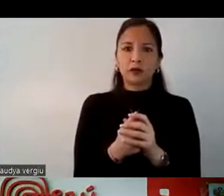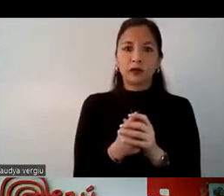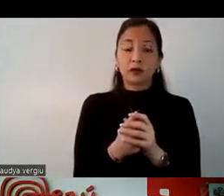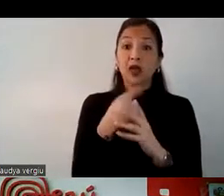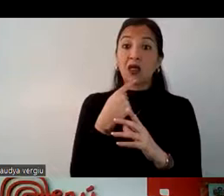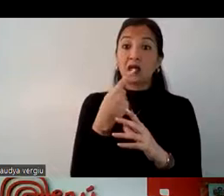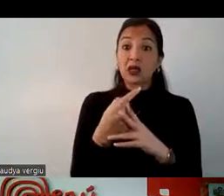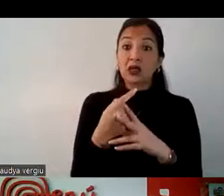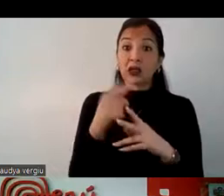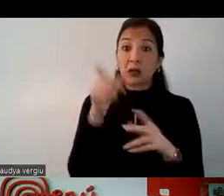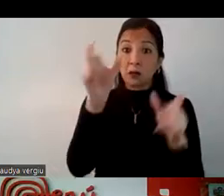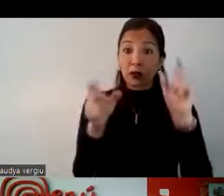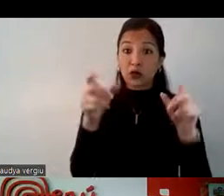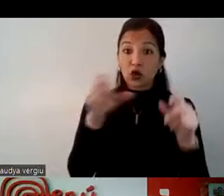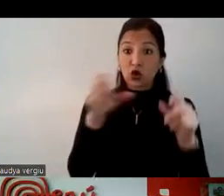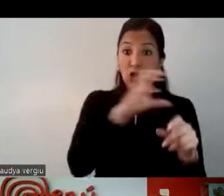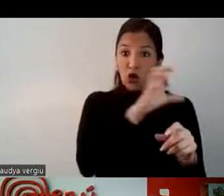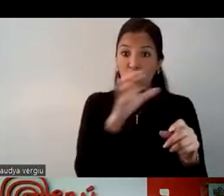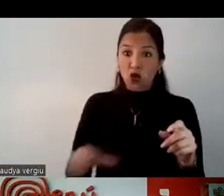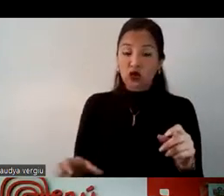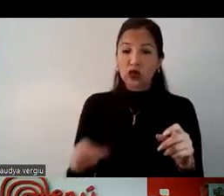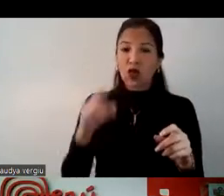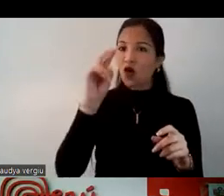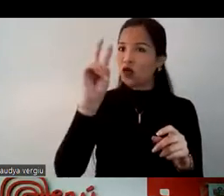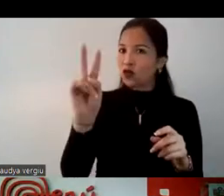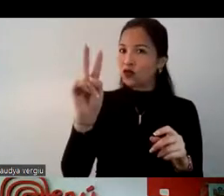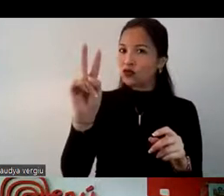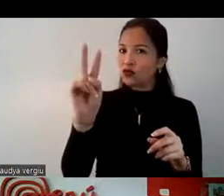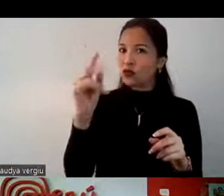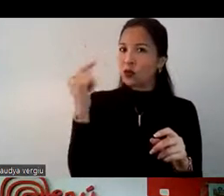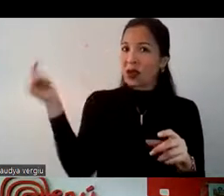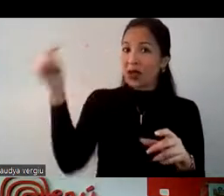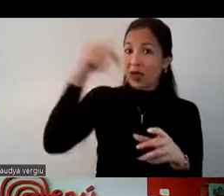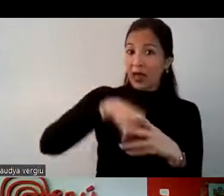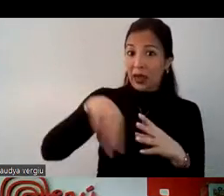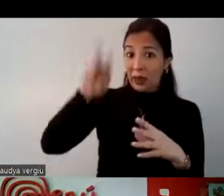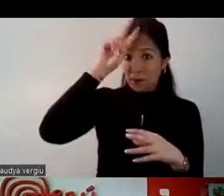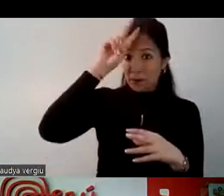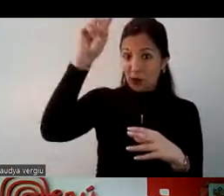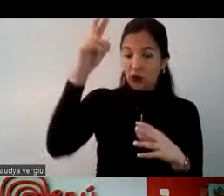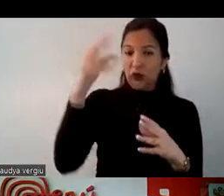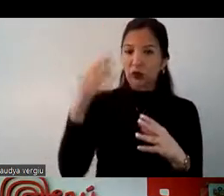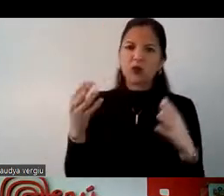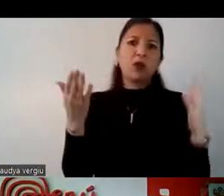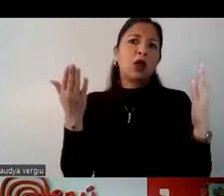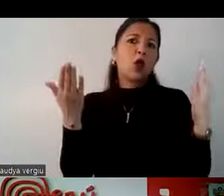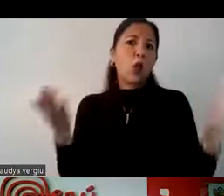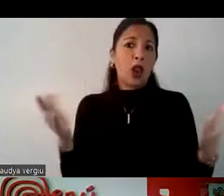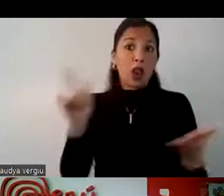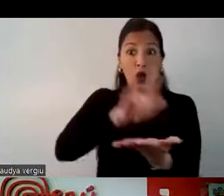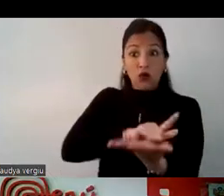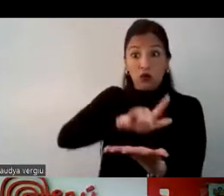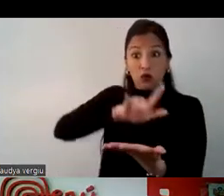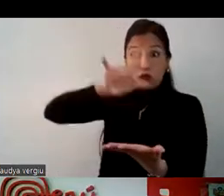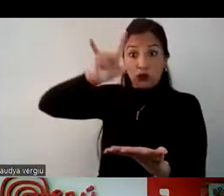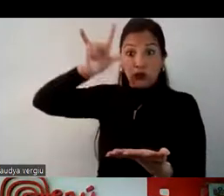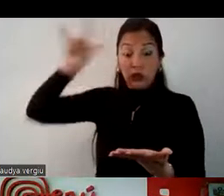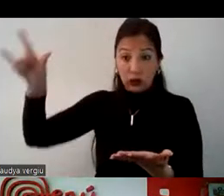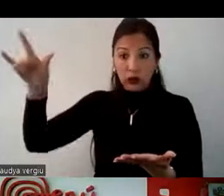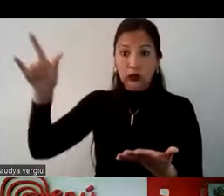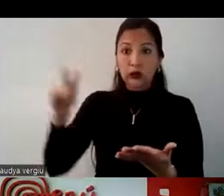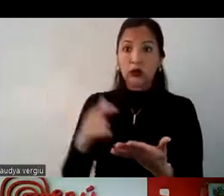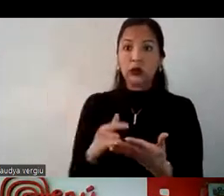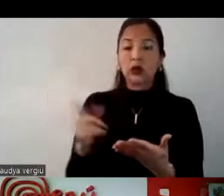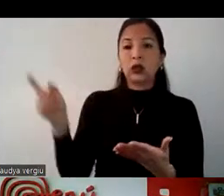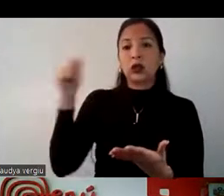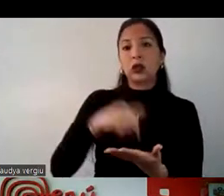la costa utilizan dos formas para llegar al Perú. Pueden utilizar los vuelos internacionales desde